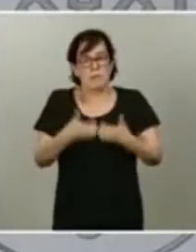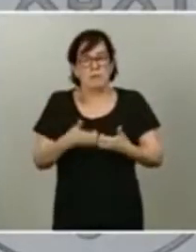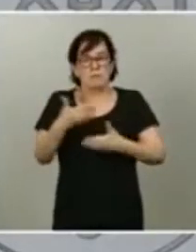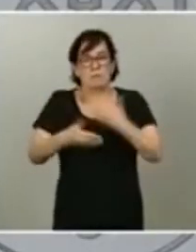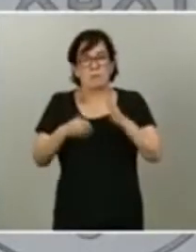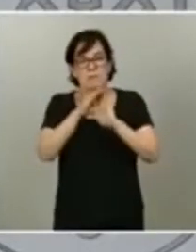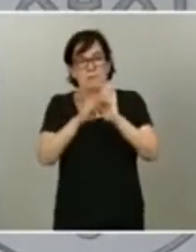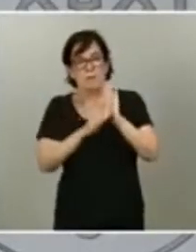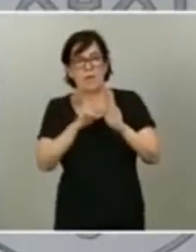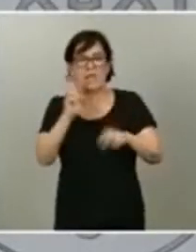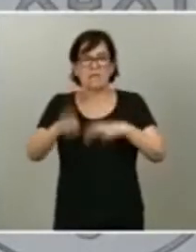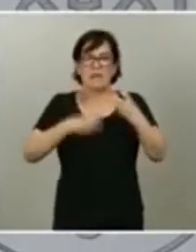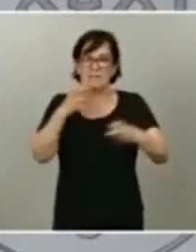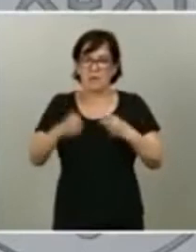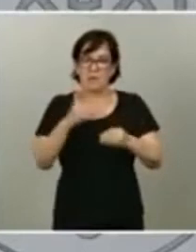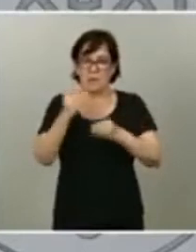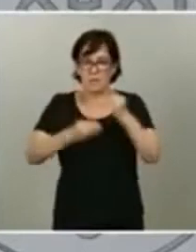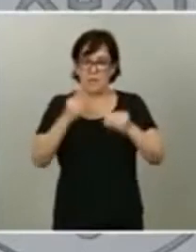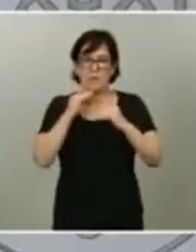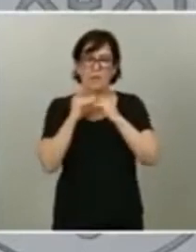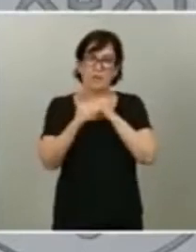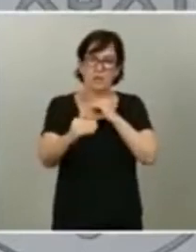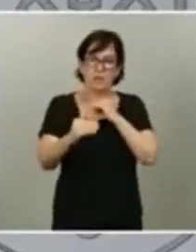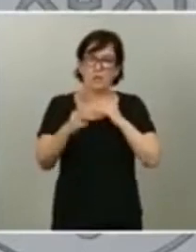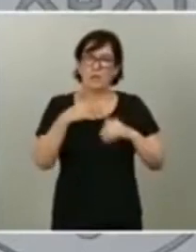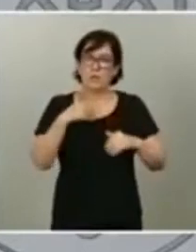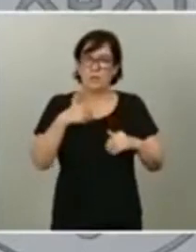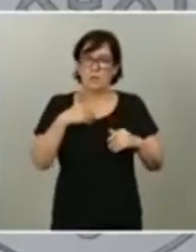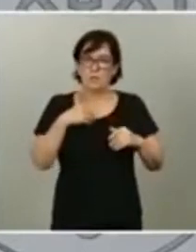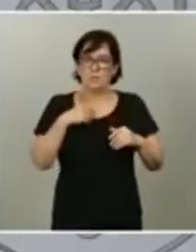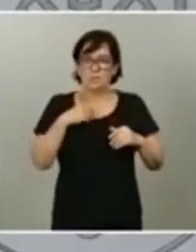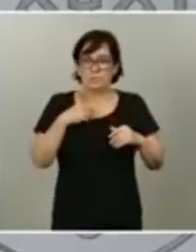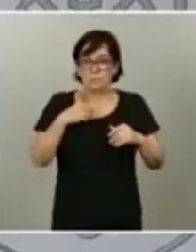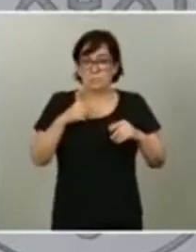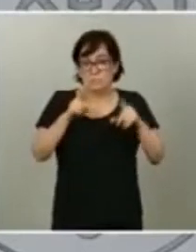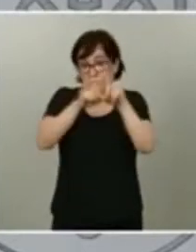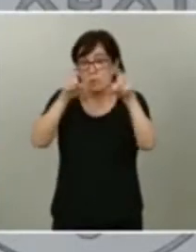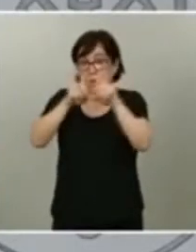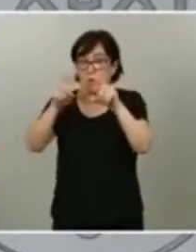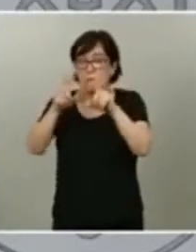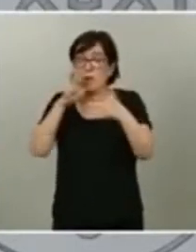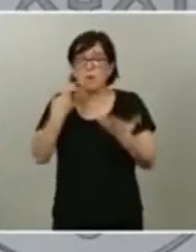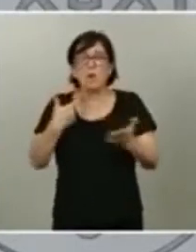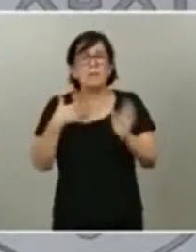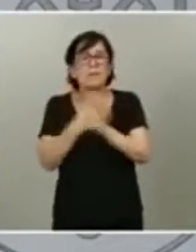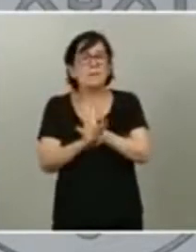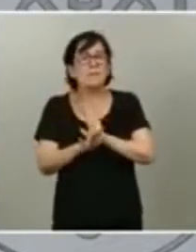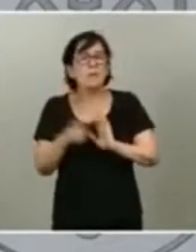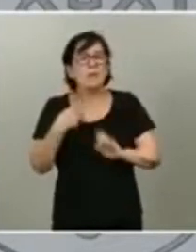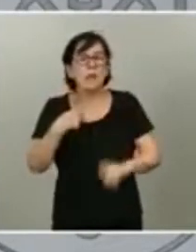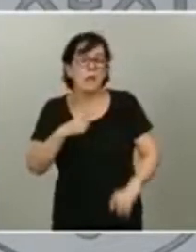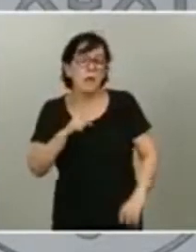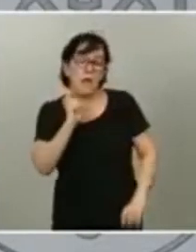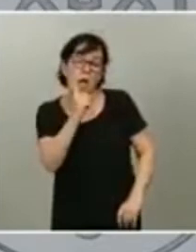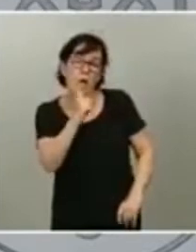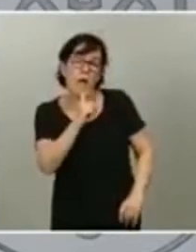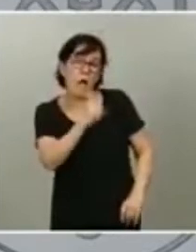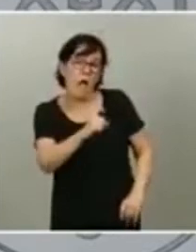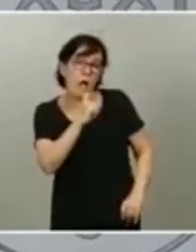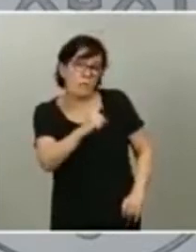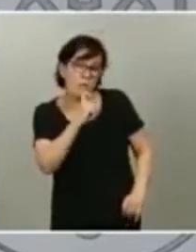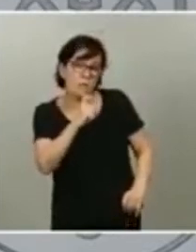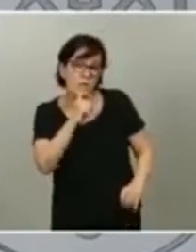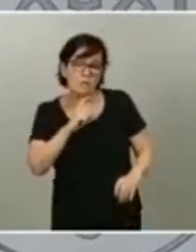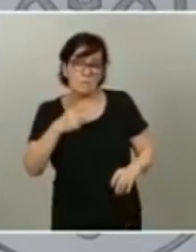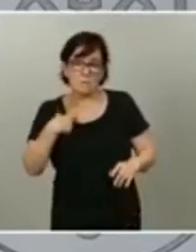reformas que hagan sostenible nuestro modelo productivo o lo que está significando es que nos amenacen con mandarnos a los hombres de negro